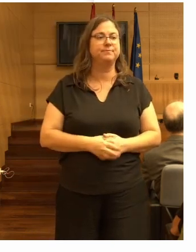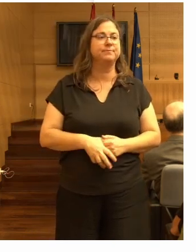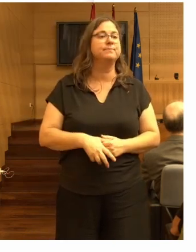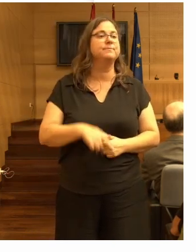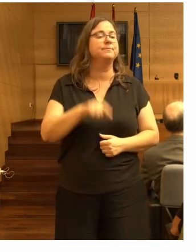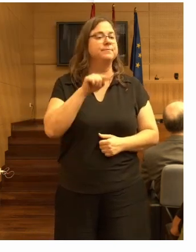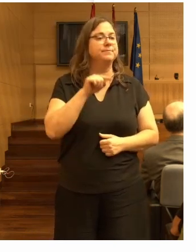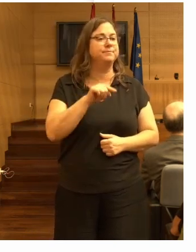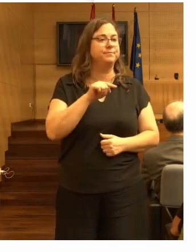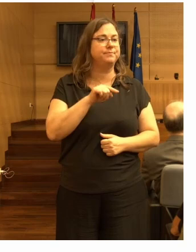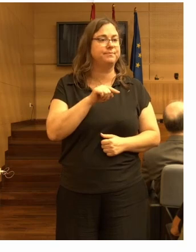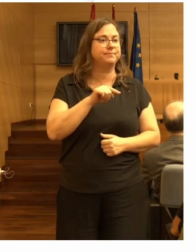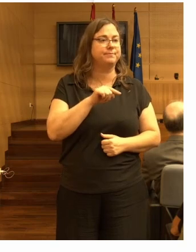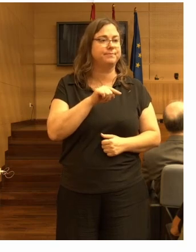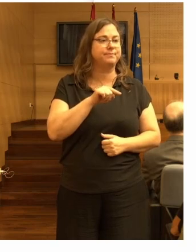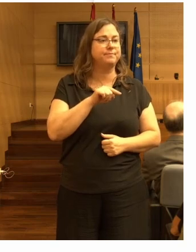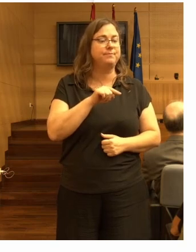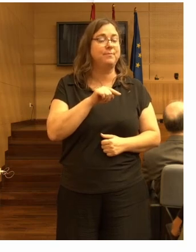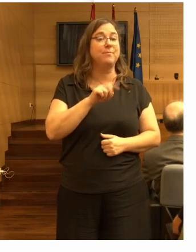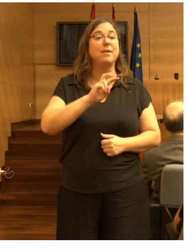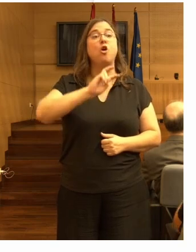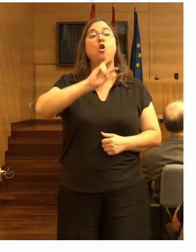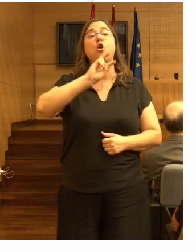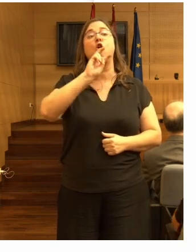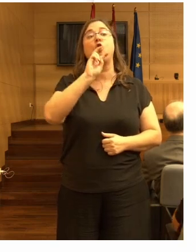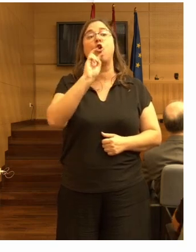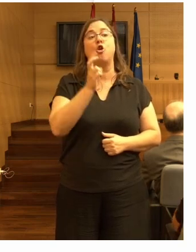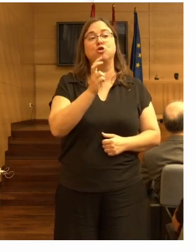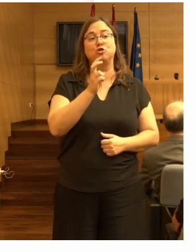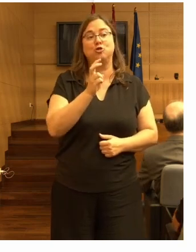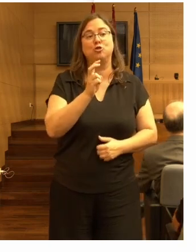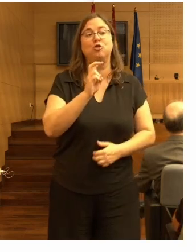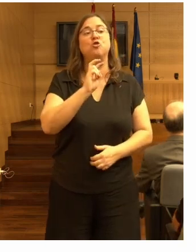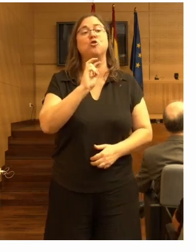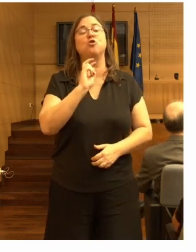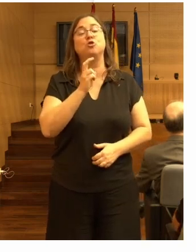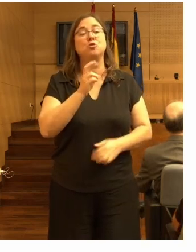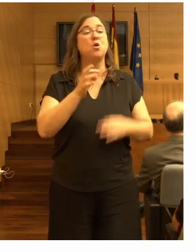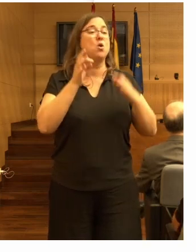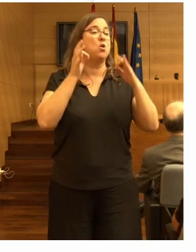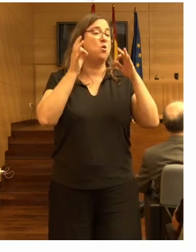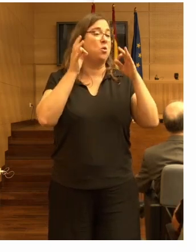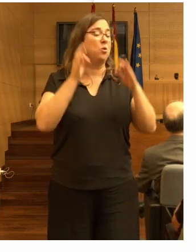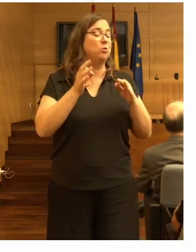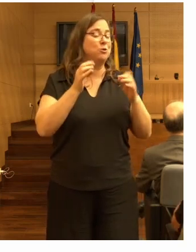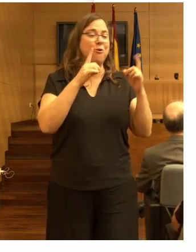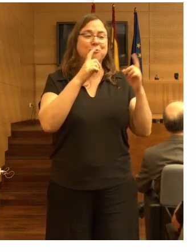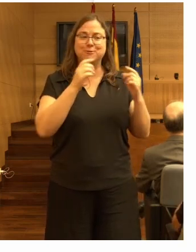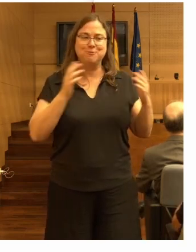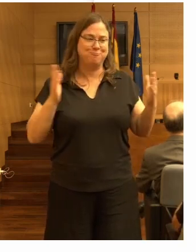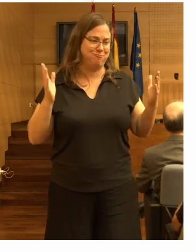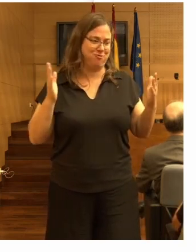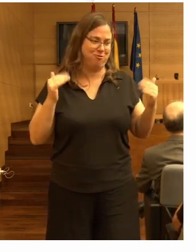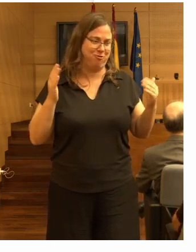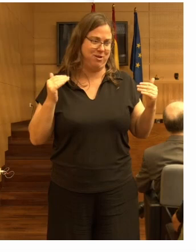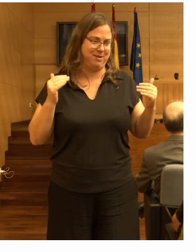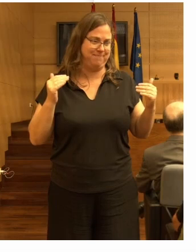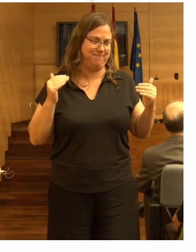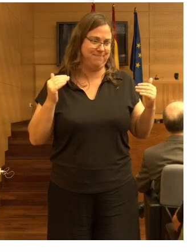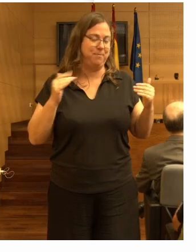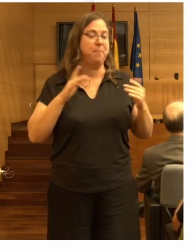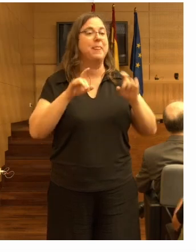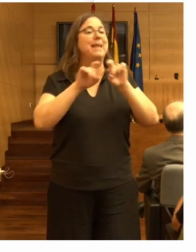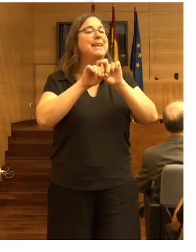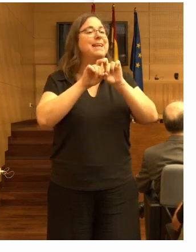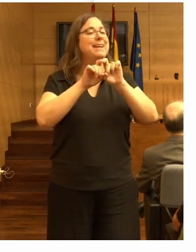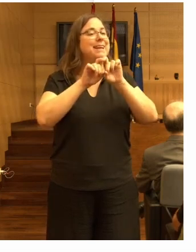Esto es de otro aparato que justo se lanzó. Ayer no tengo una foto, pero es de una empresa